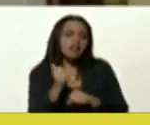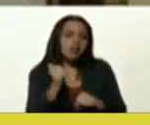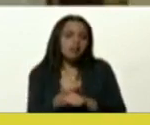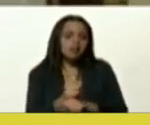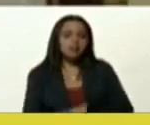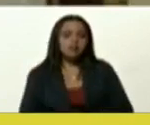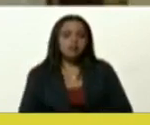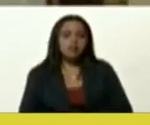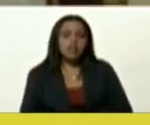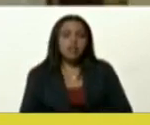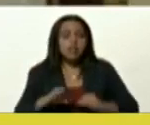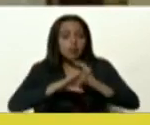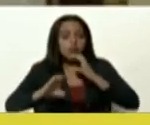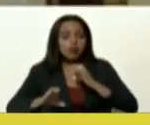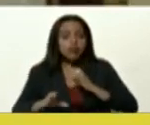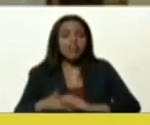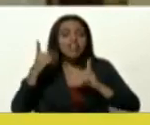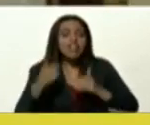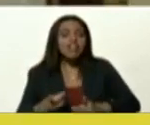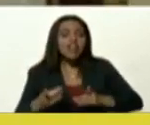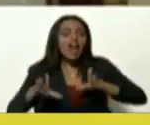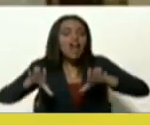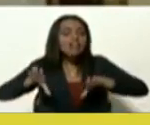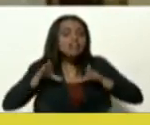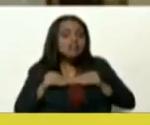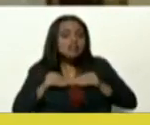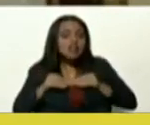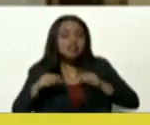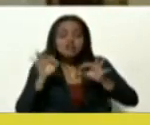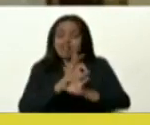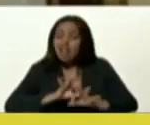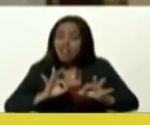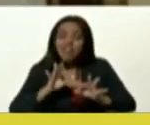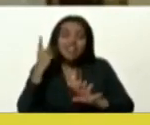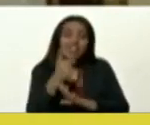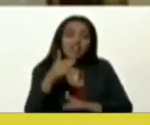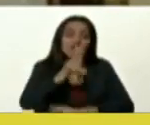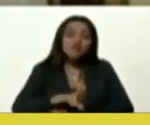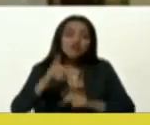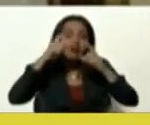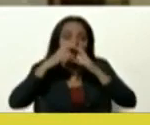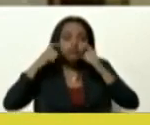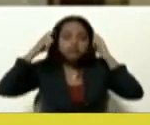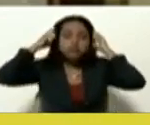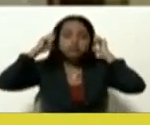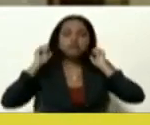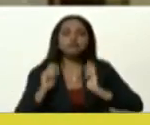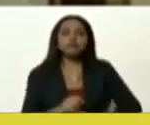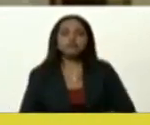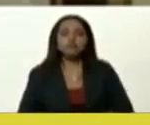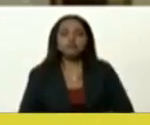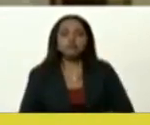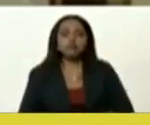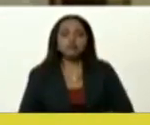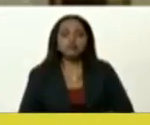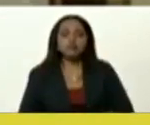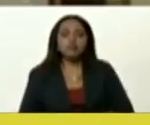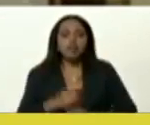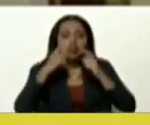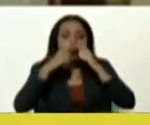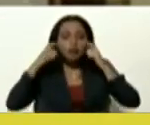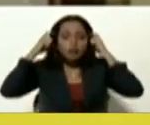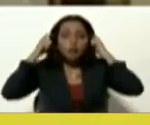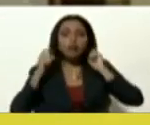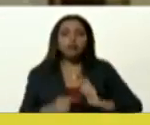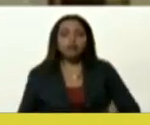se acepten pasajeros con su correspondiente protección, su correspondiente tapabocas. Yo